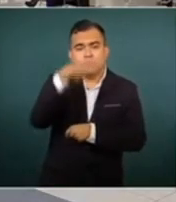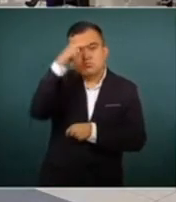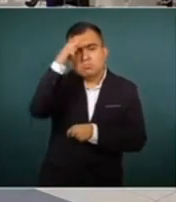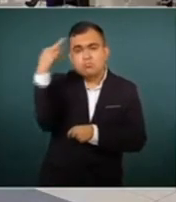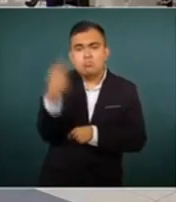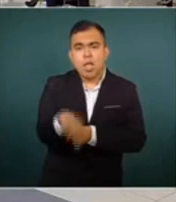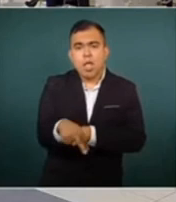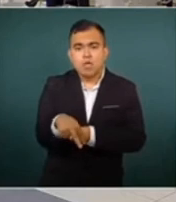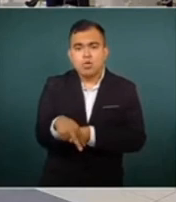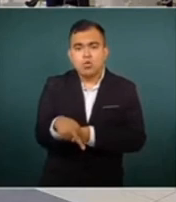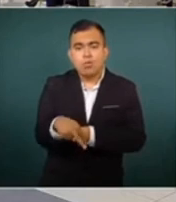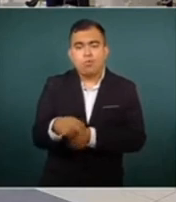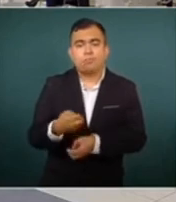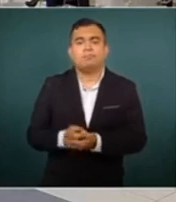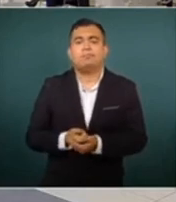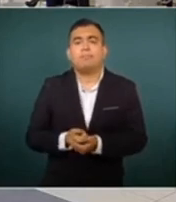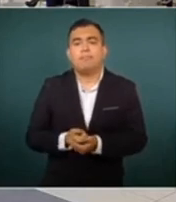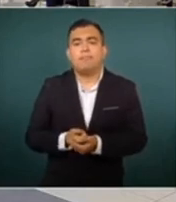Por otra parte,